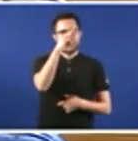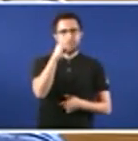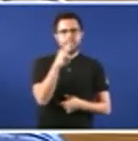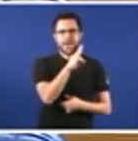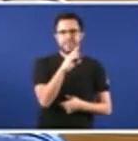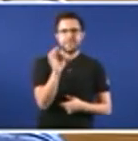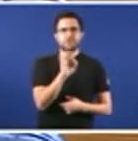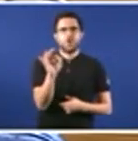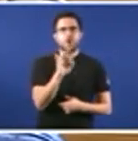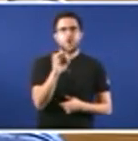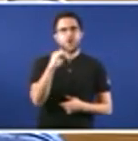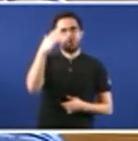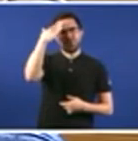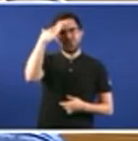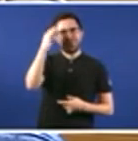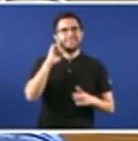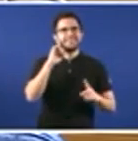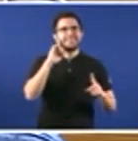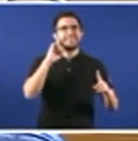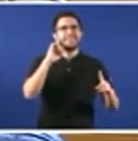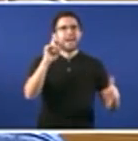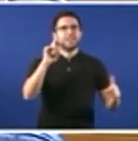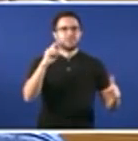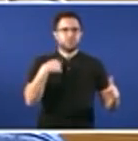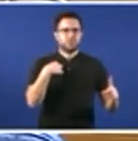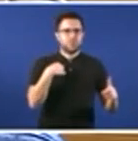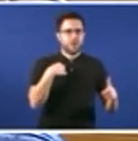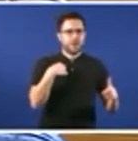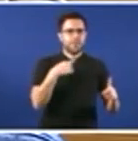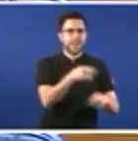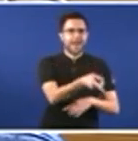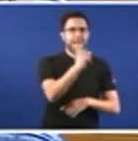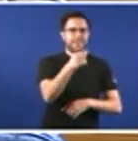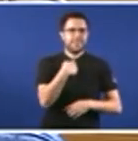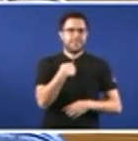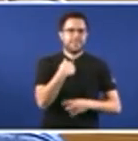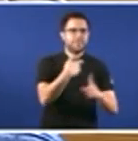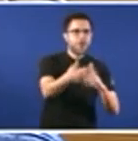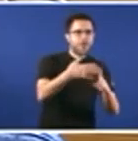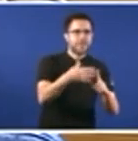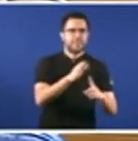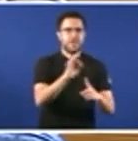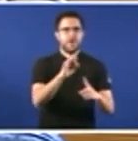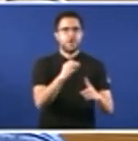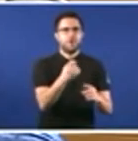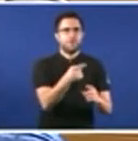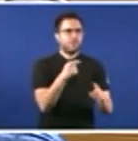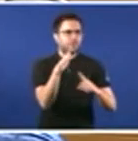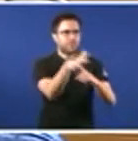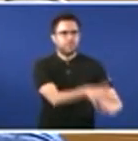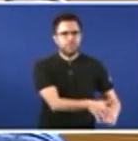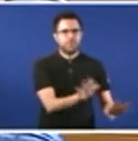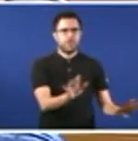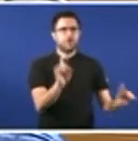Hagas nos supostos de risco, de ameaza, de violencia ou de desamparo. O acaso vostedes prefiere